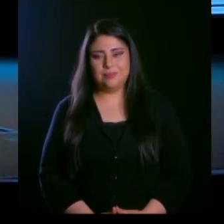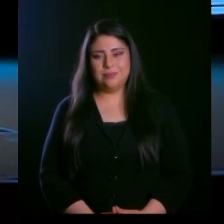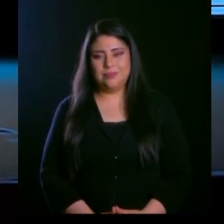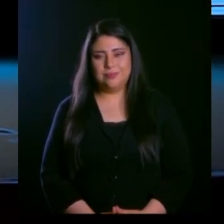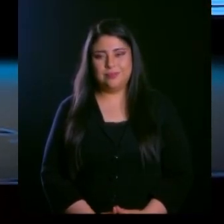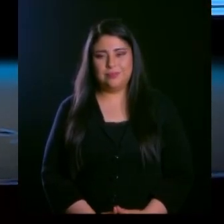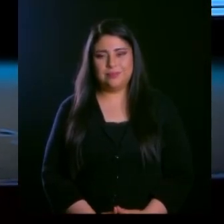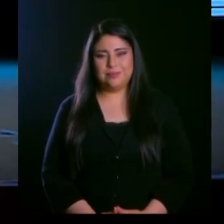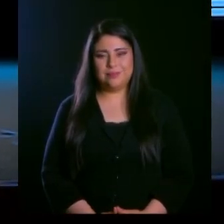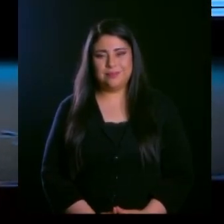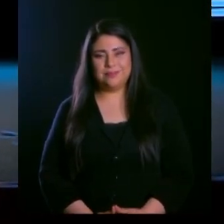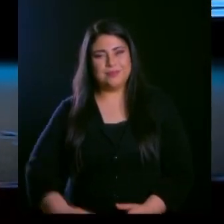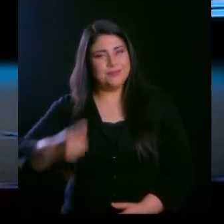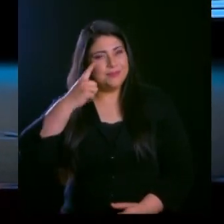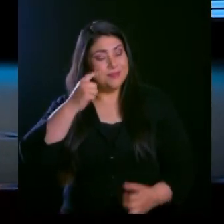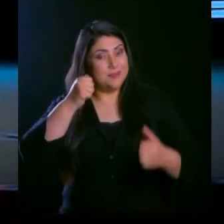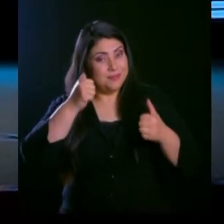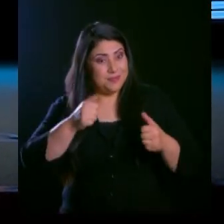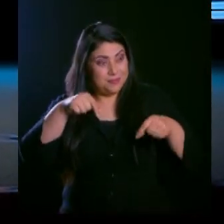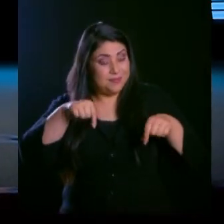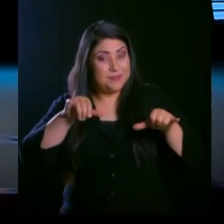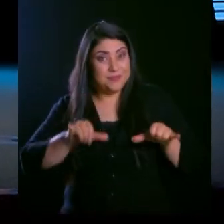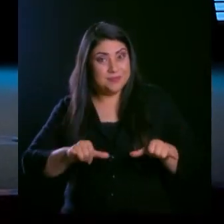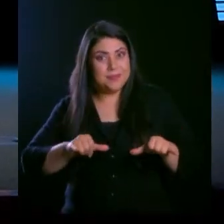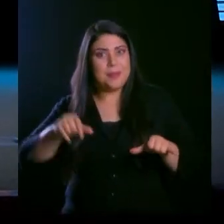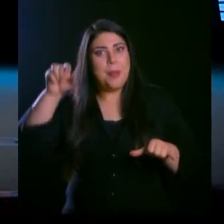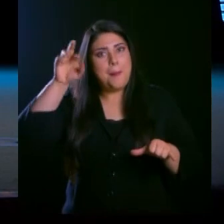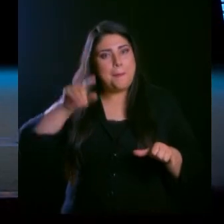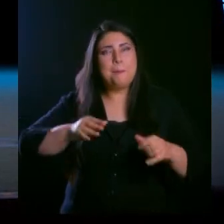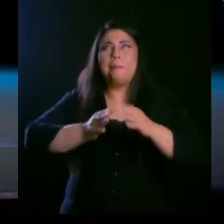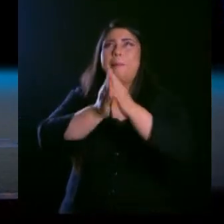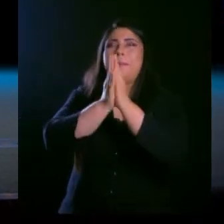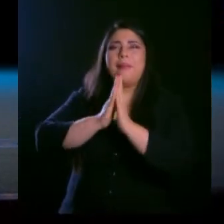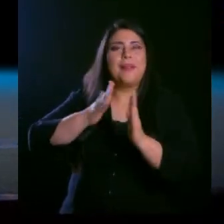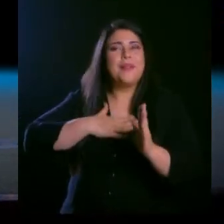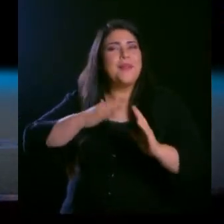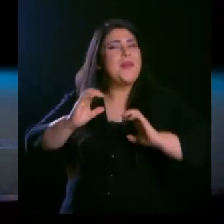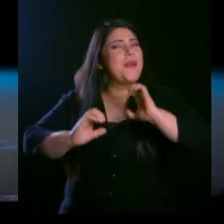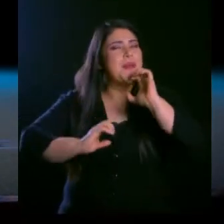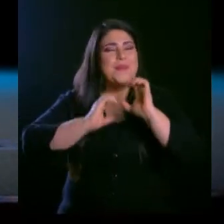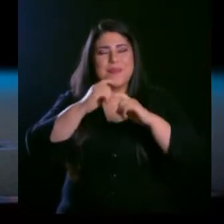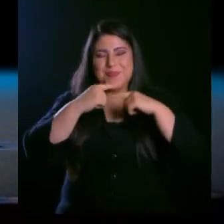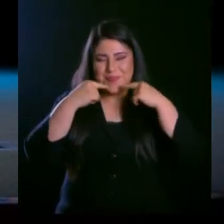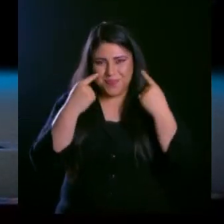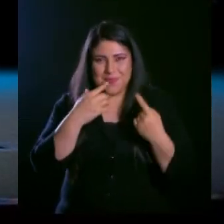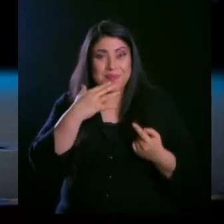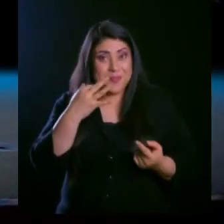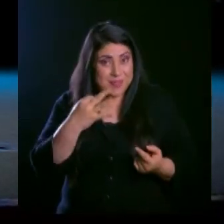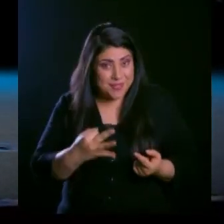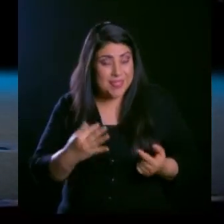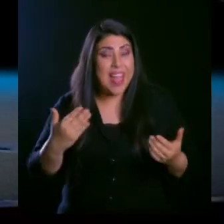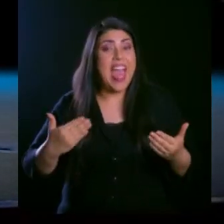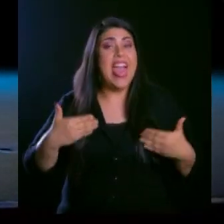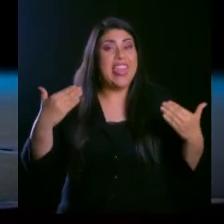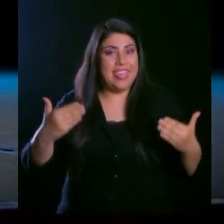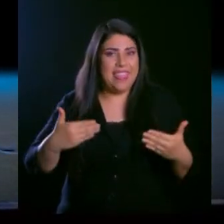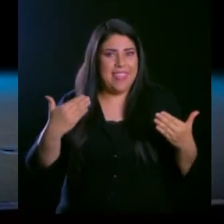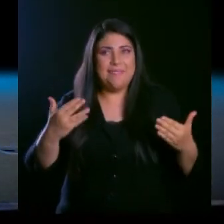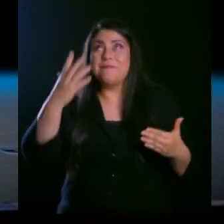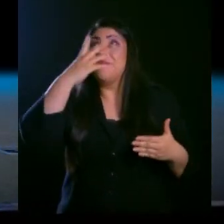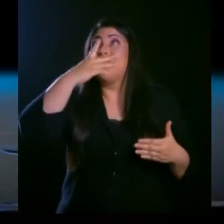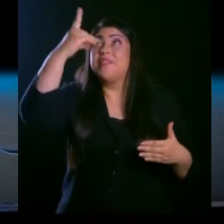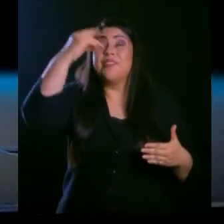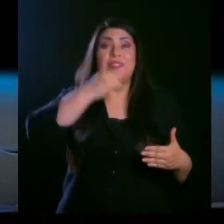Que bueno estar aquí en martes de intercesión, estoy muy entusiasmado, muy feliz y de verdad muy animado con lo que Dios quiere